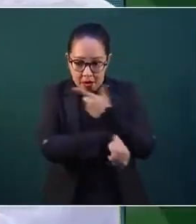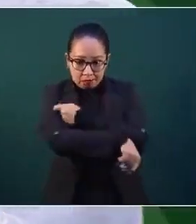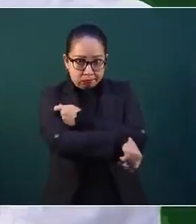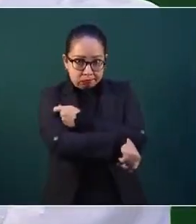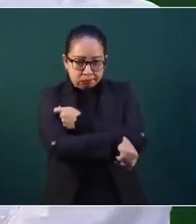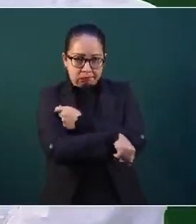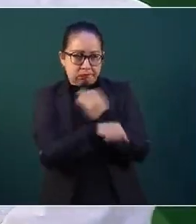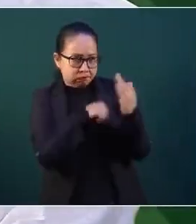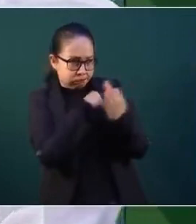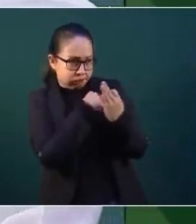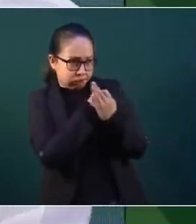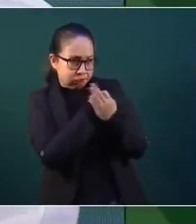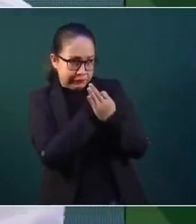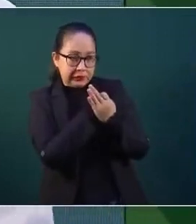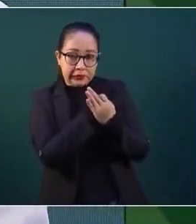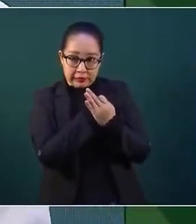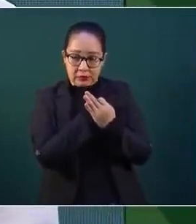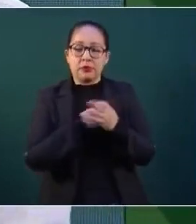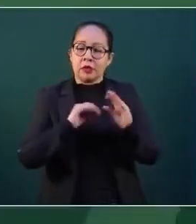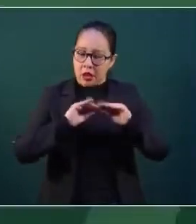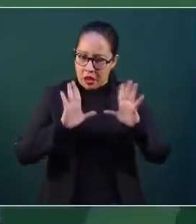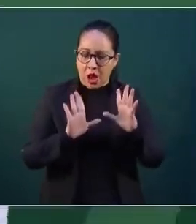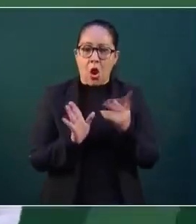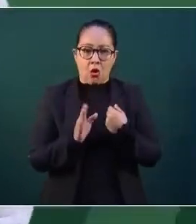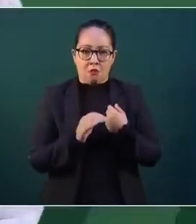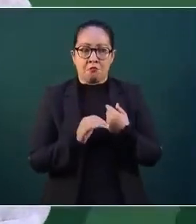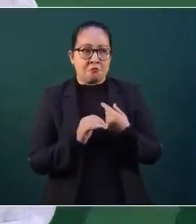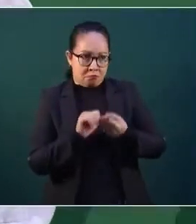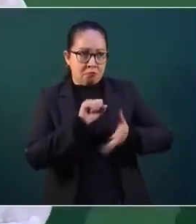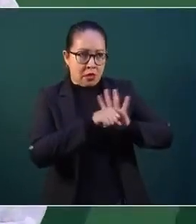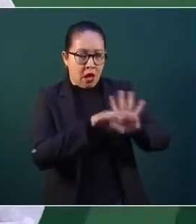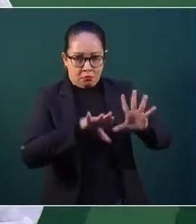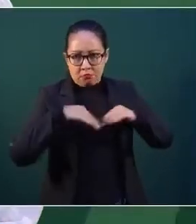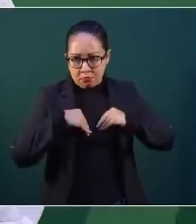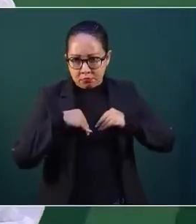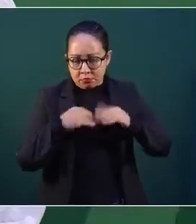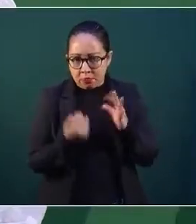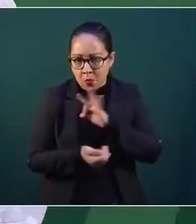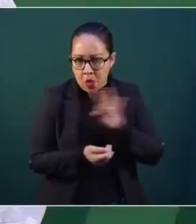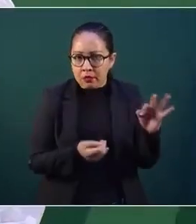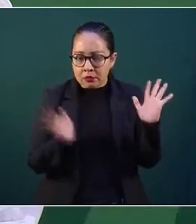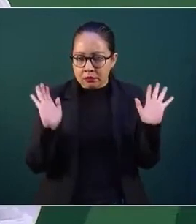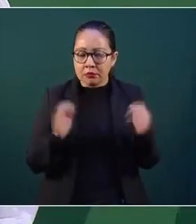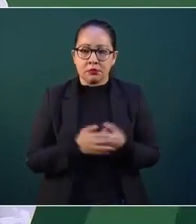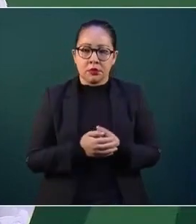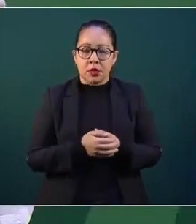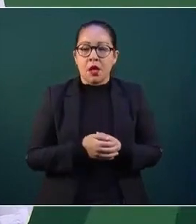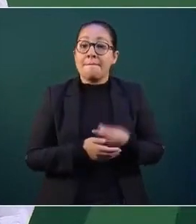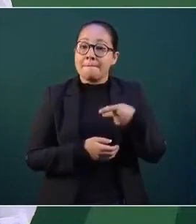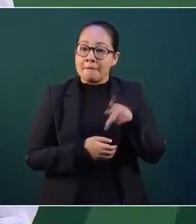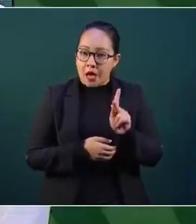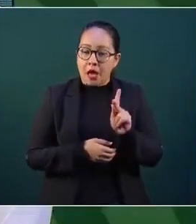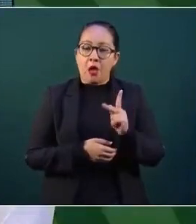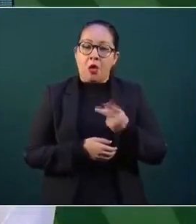Oaxaca, va a entrar a reforzar la vacunación la Secretaría de la Defensa y se va a vacunar con la vacuna cancino, que es una sola